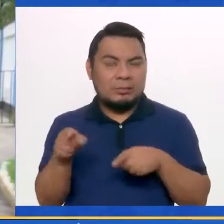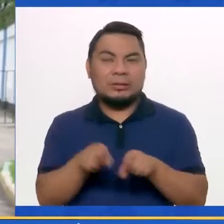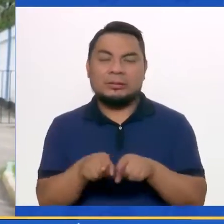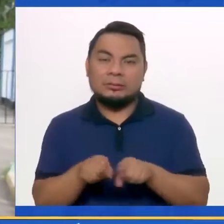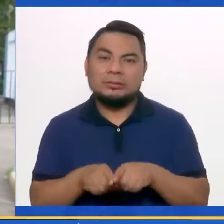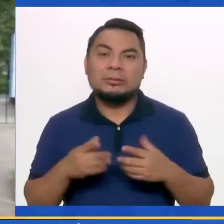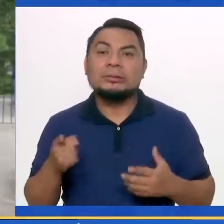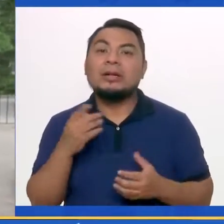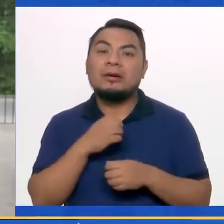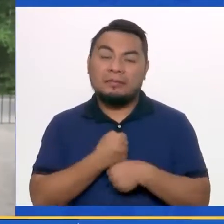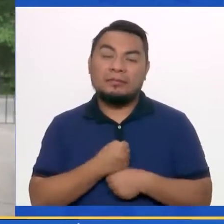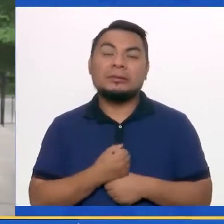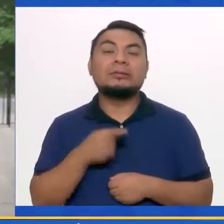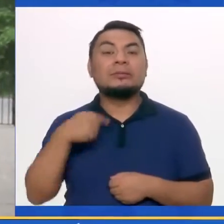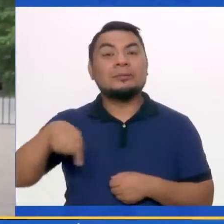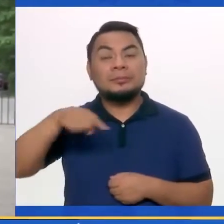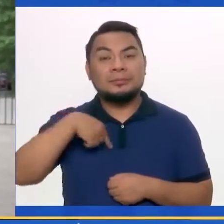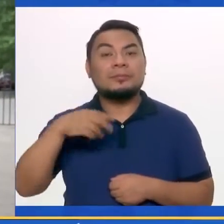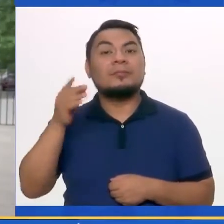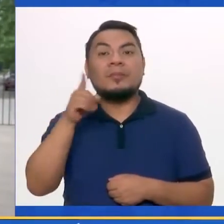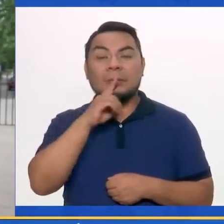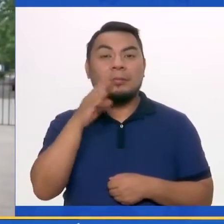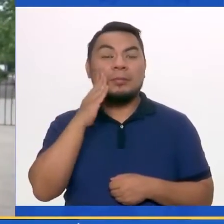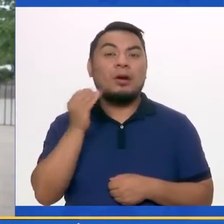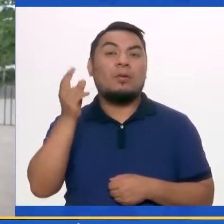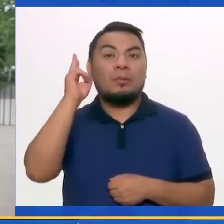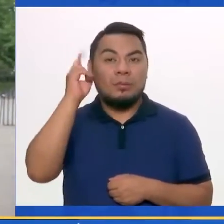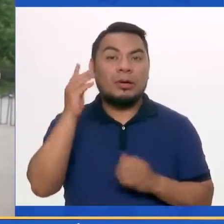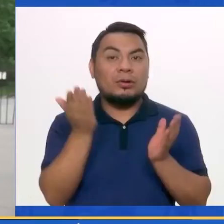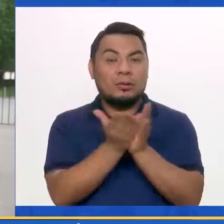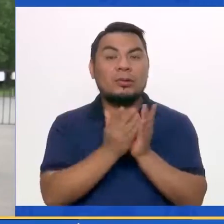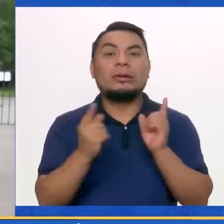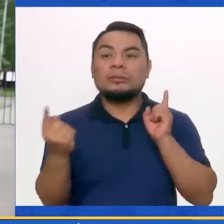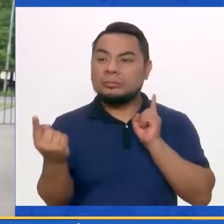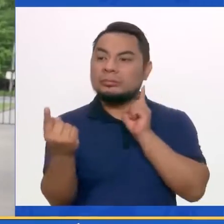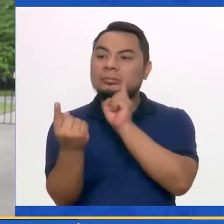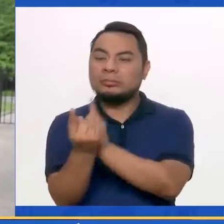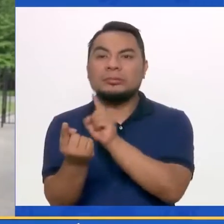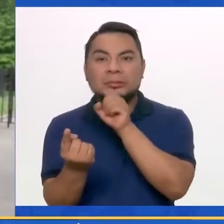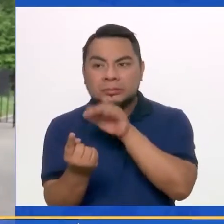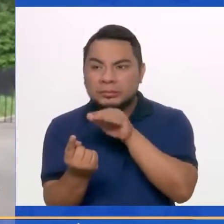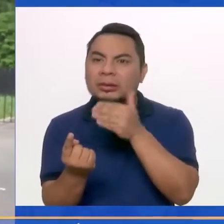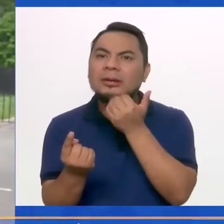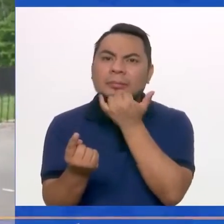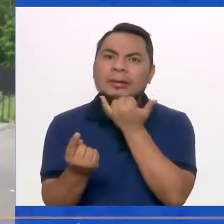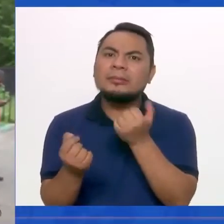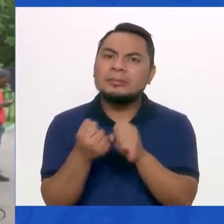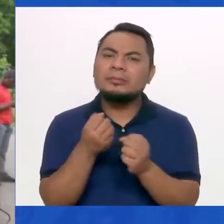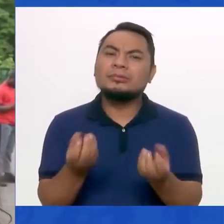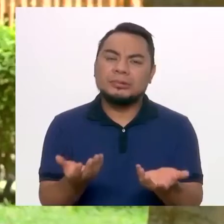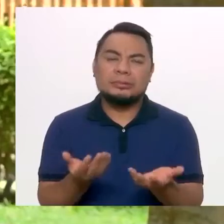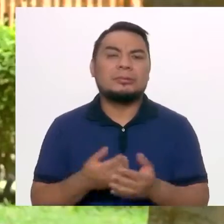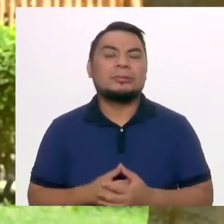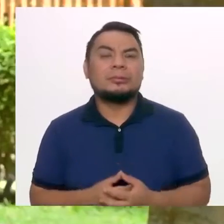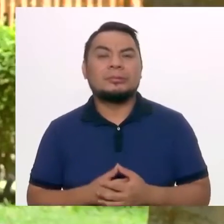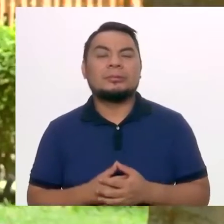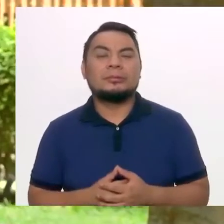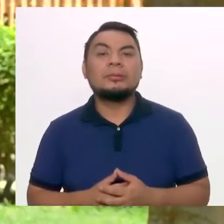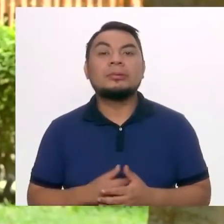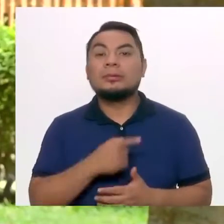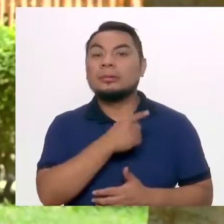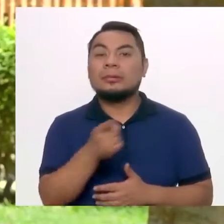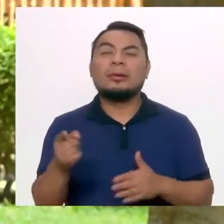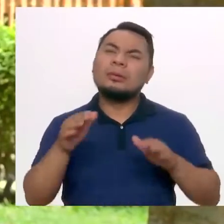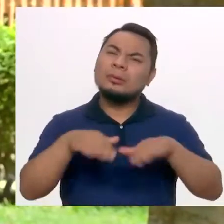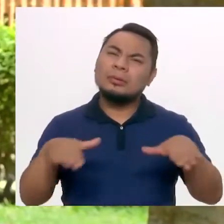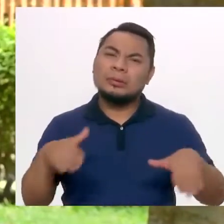también es alguien que está sufriendo. Y nuestra intervención en una escuela tendría que apuntar a recuperar a las dos personas. Los